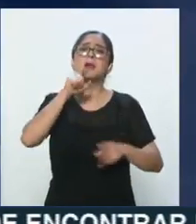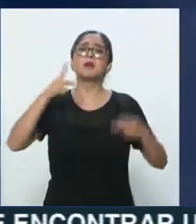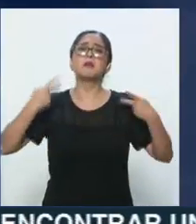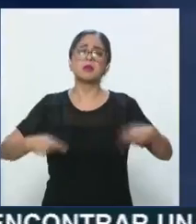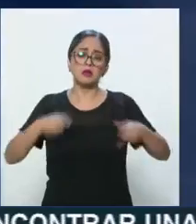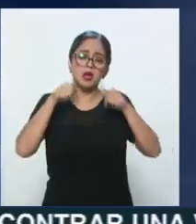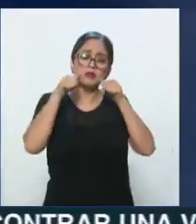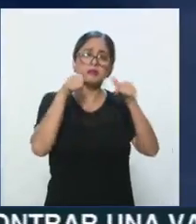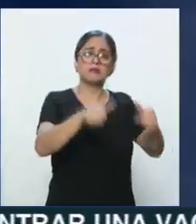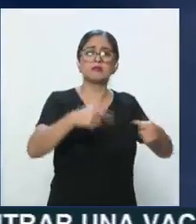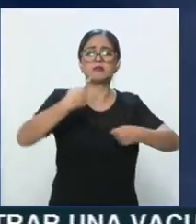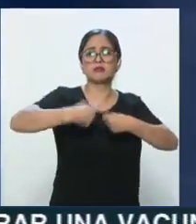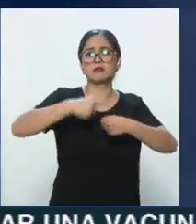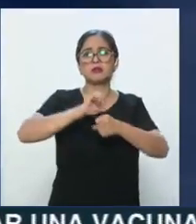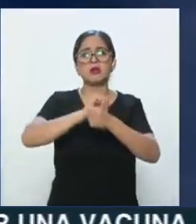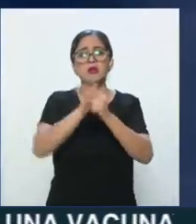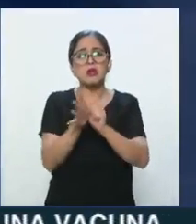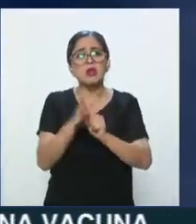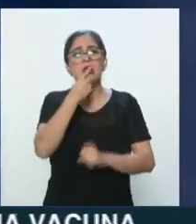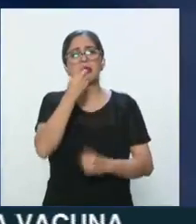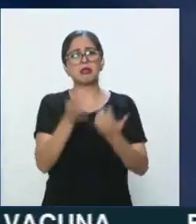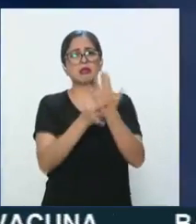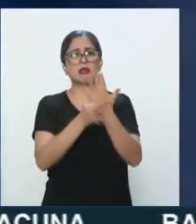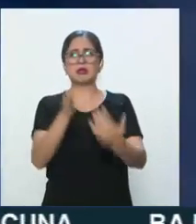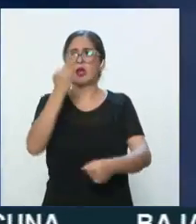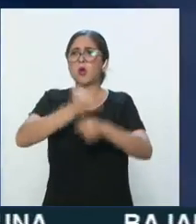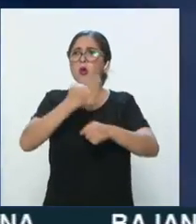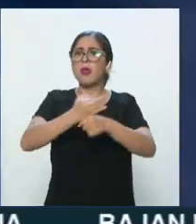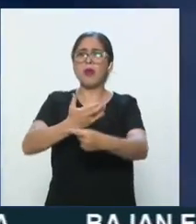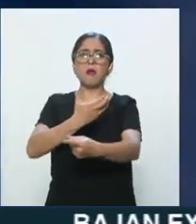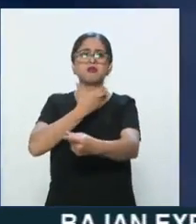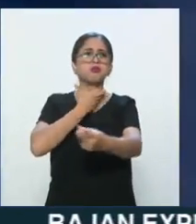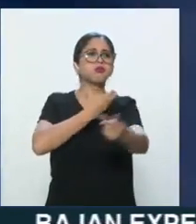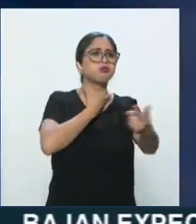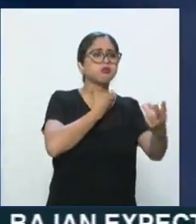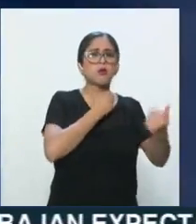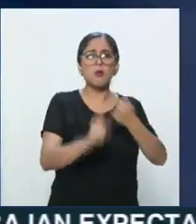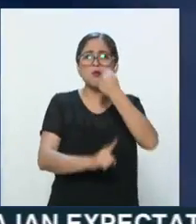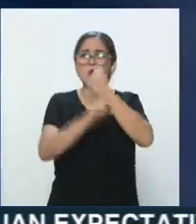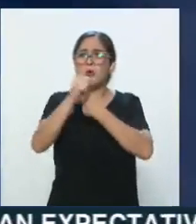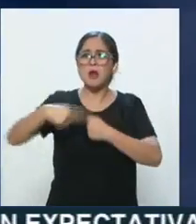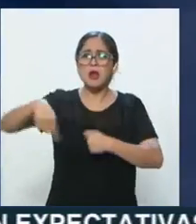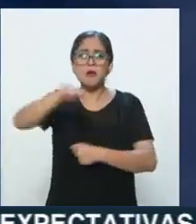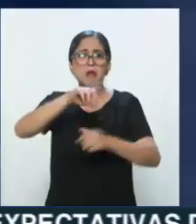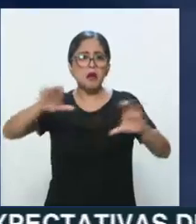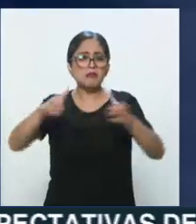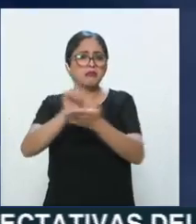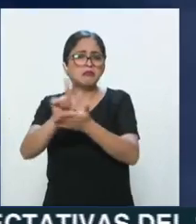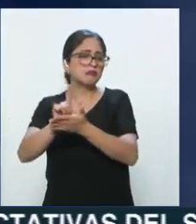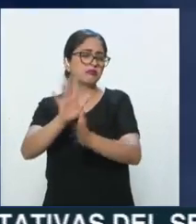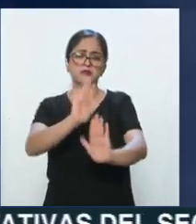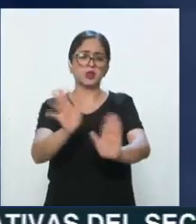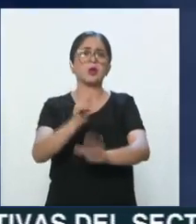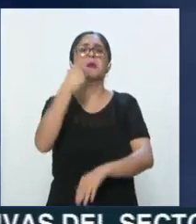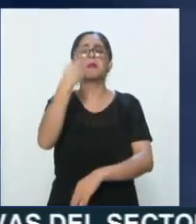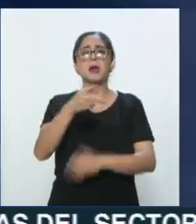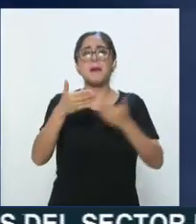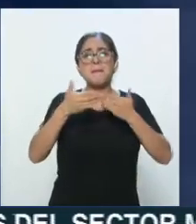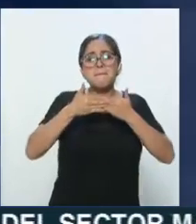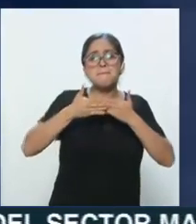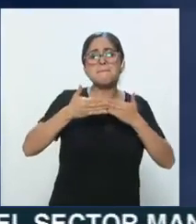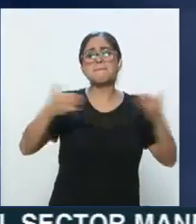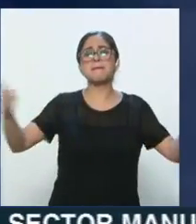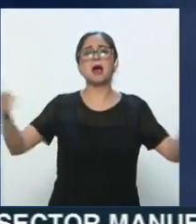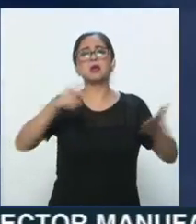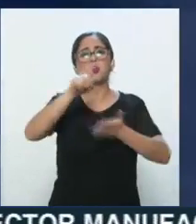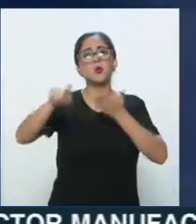de COVID-19 y descartó un colapso en el sistema sanitario. También adelantó que se van a ampliar los espacios. Ejemplo de